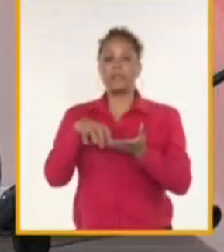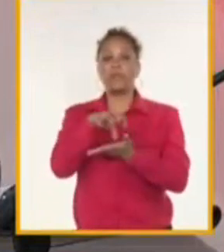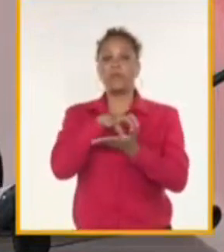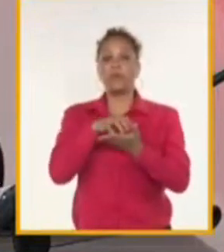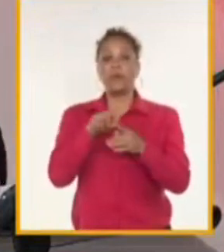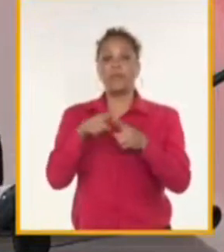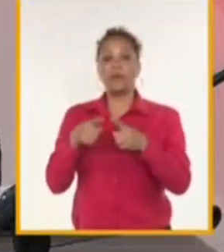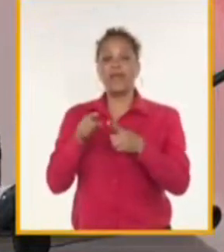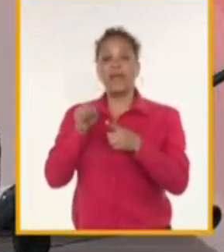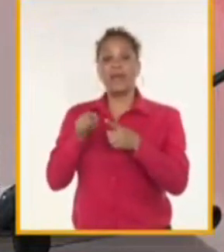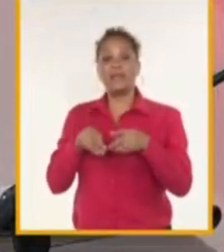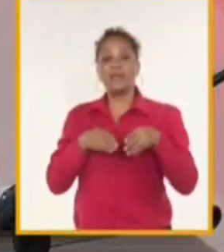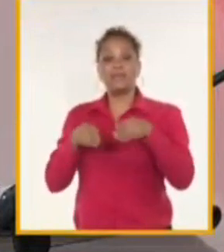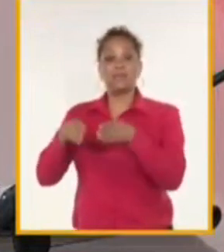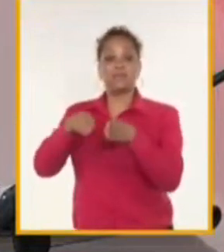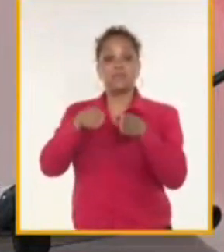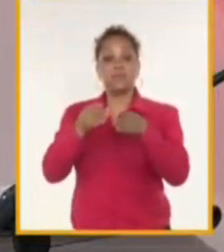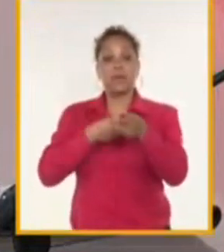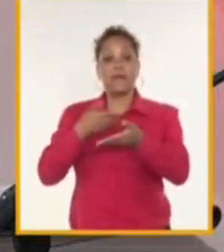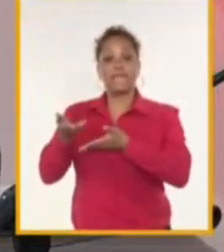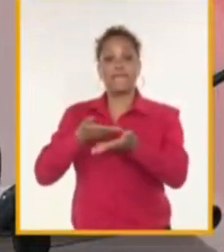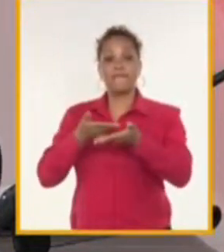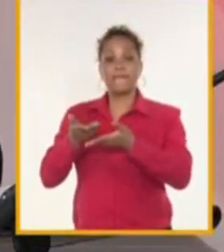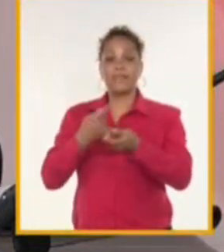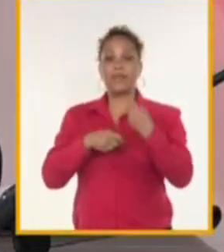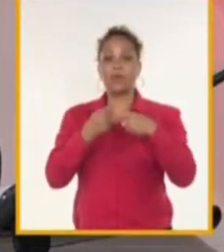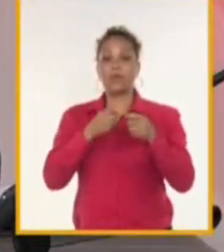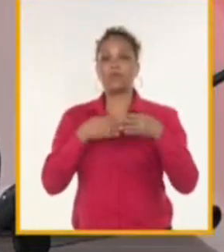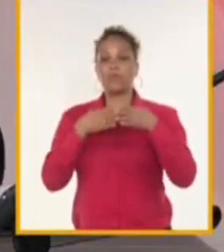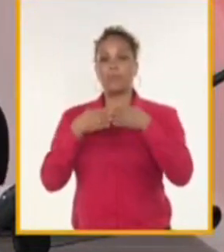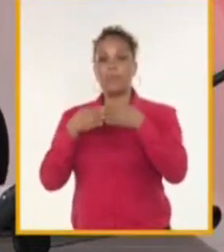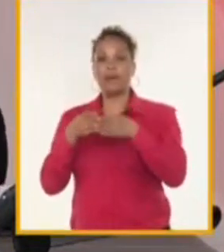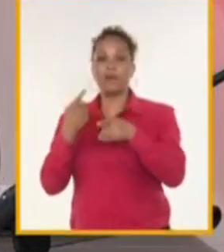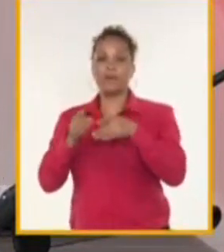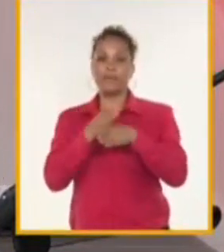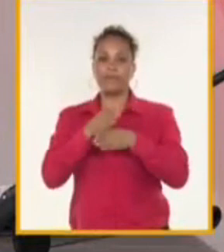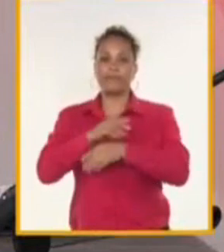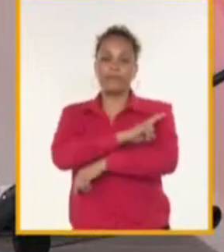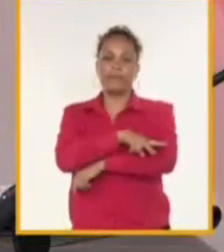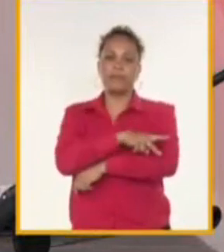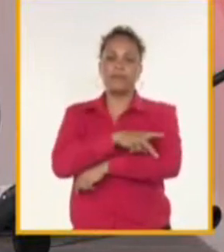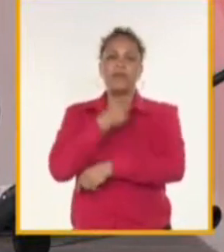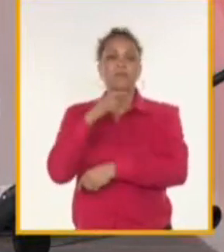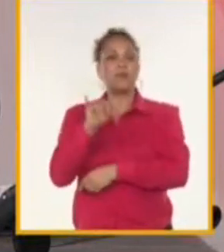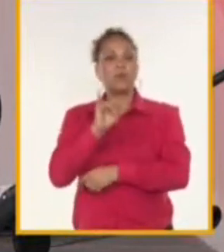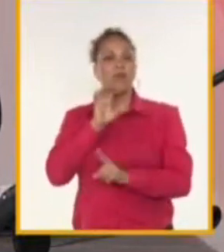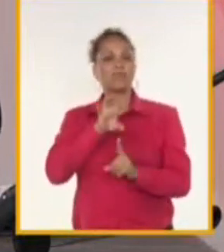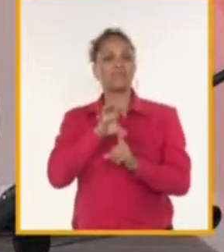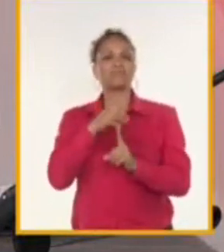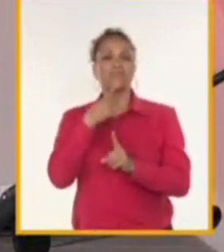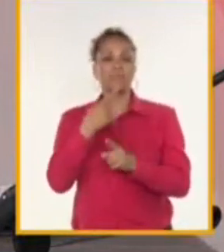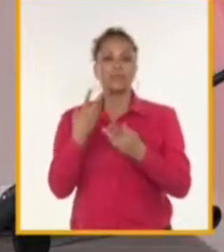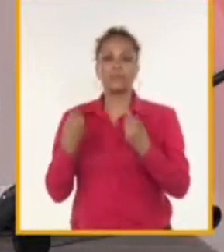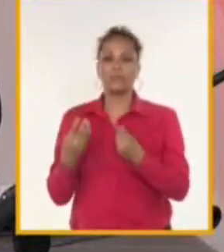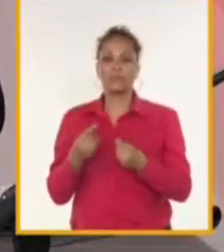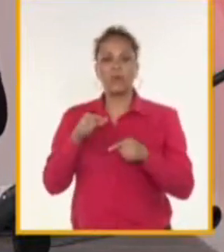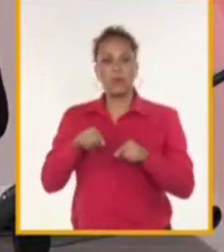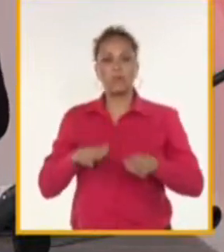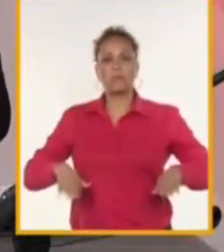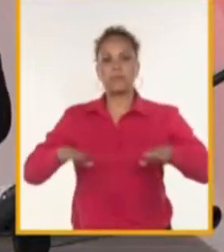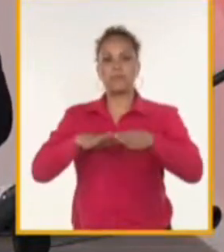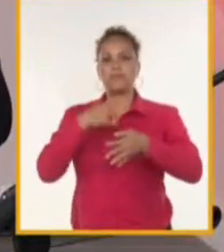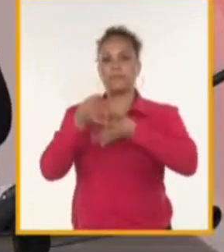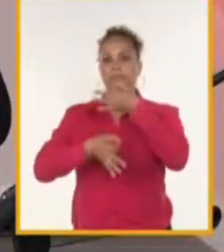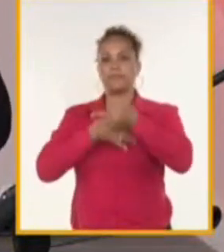expectativas con su desarrollo, pero también tiene muchas amenazas. Y de eso estaremos hablando también en esta mesa redonda.